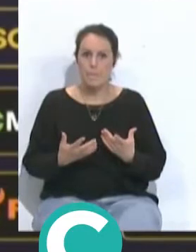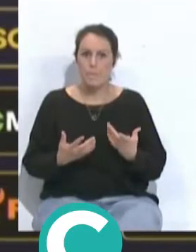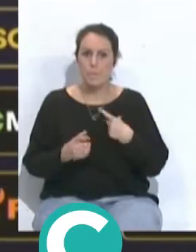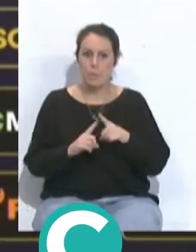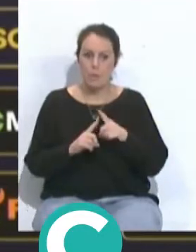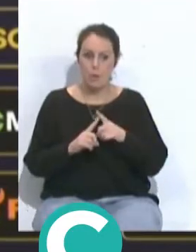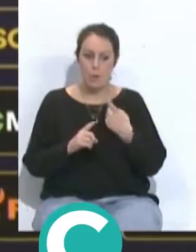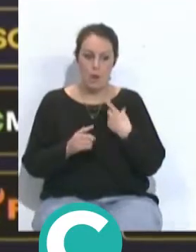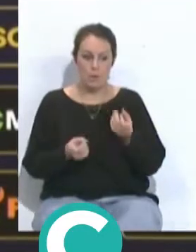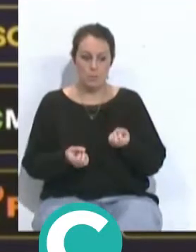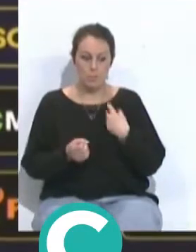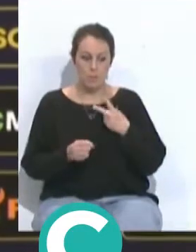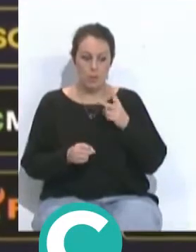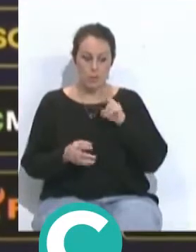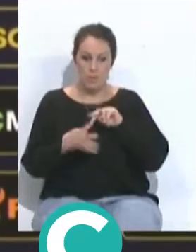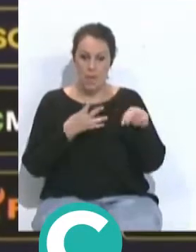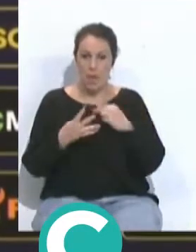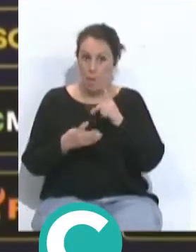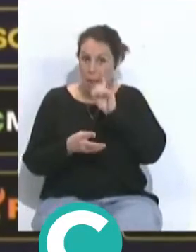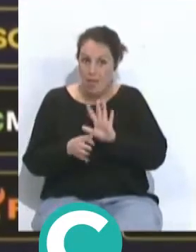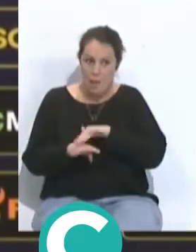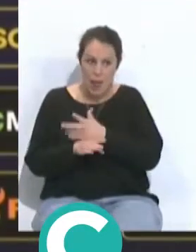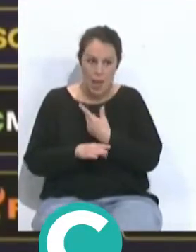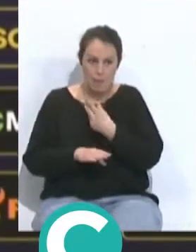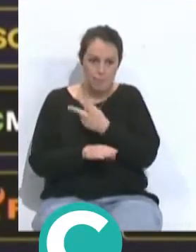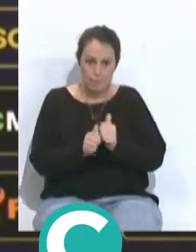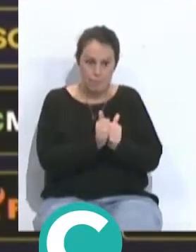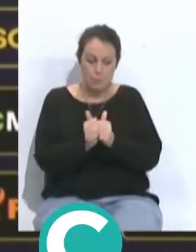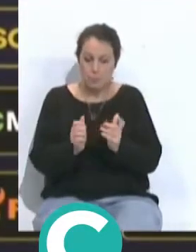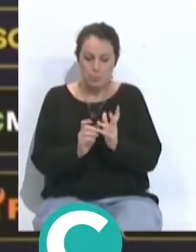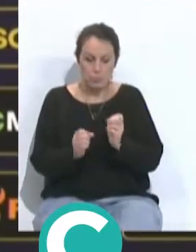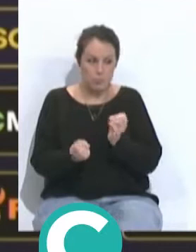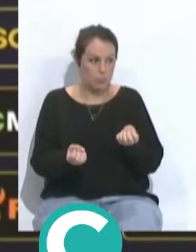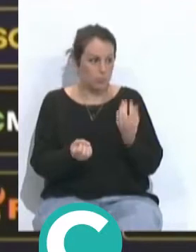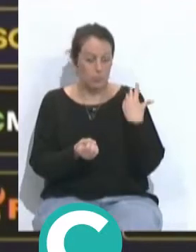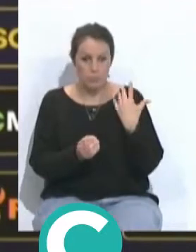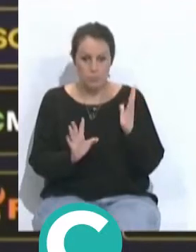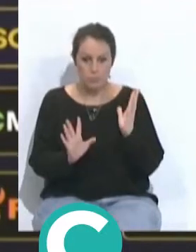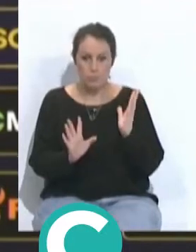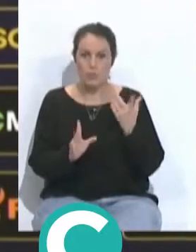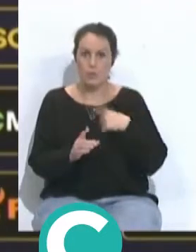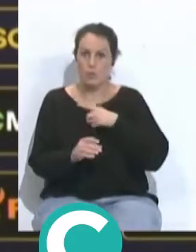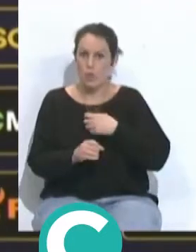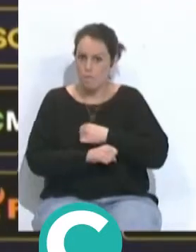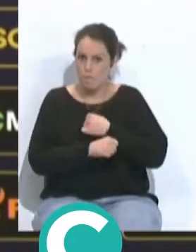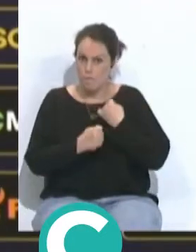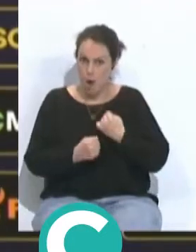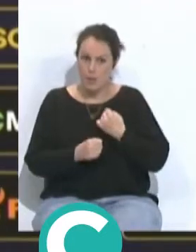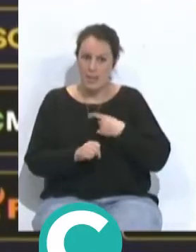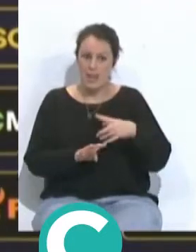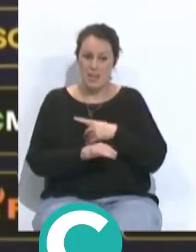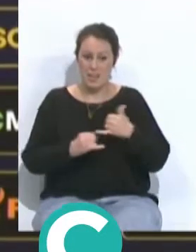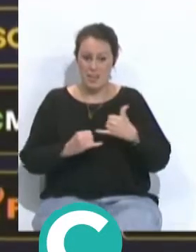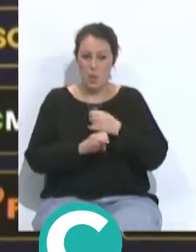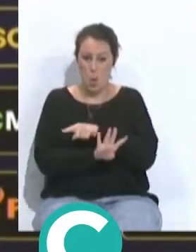son indetectables a veces para poder fijar una marca, entonces nosotros tenemos que ser sólidos como lo estamos haciendo, ser fuertes en esas dos líneas de cuatro